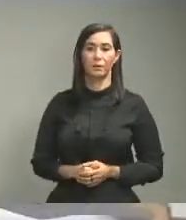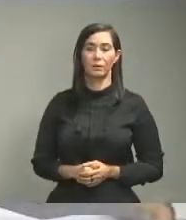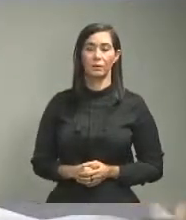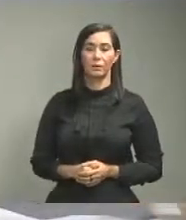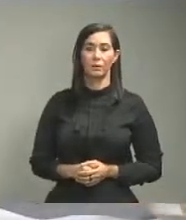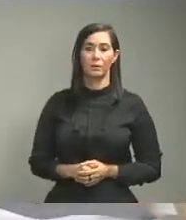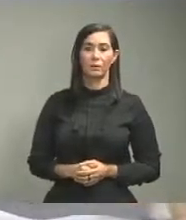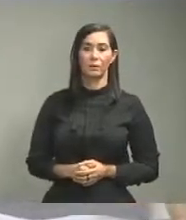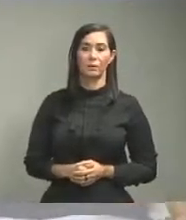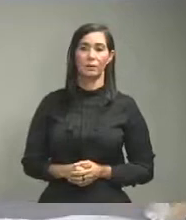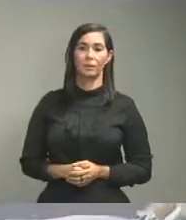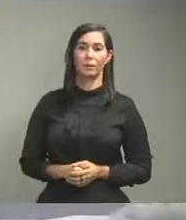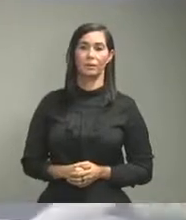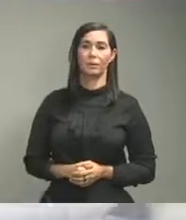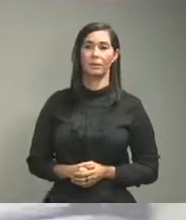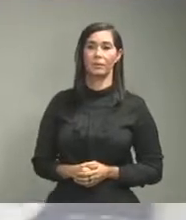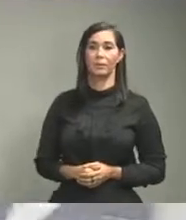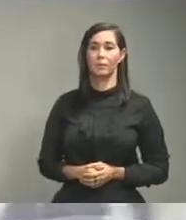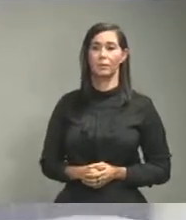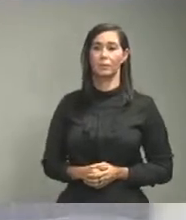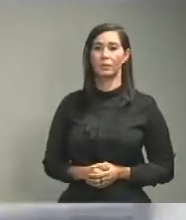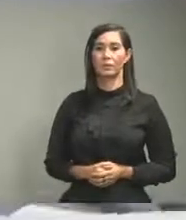su micrófono salvador